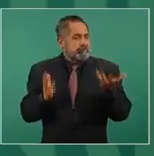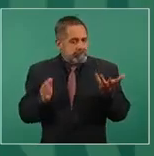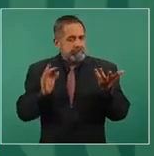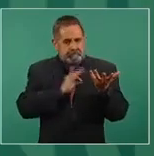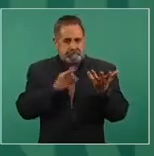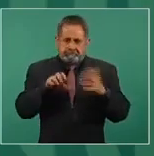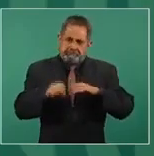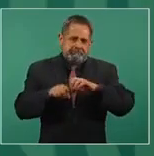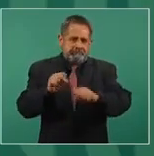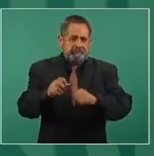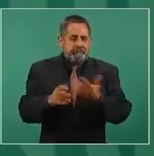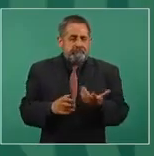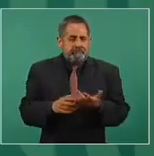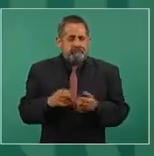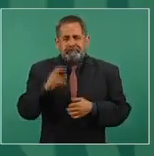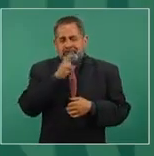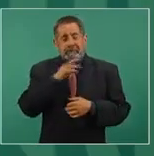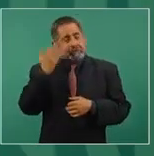pues no vamos a tardar mucho.